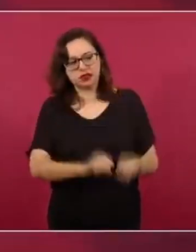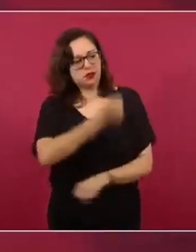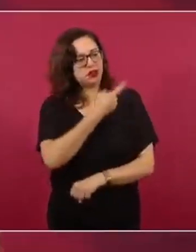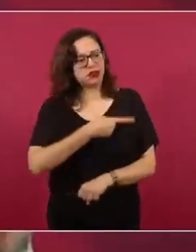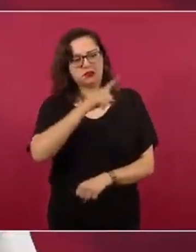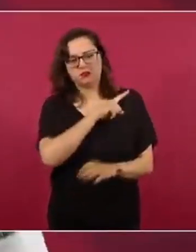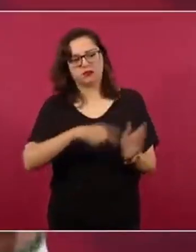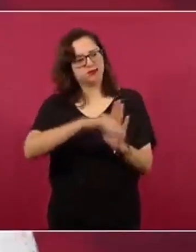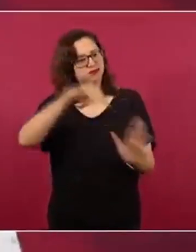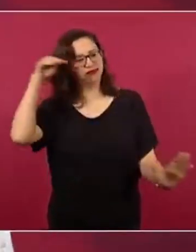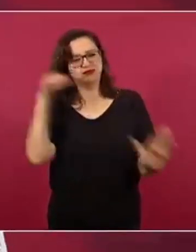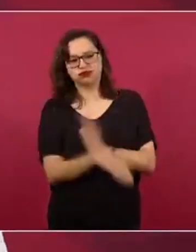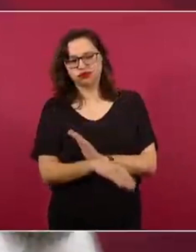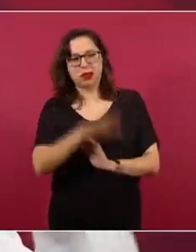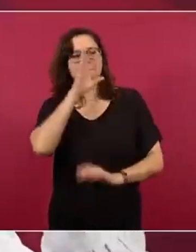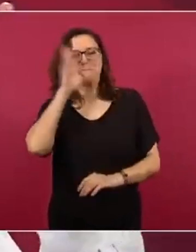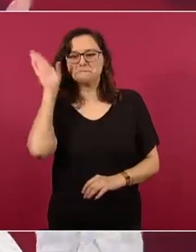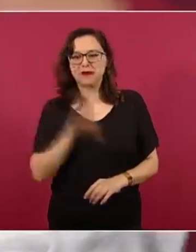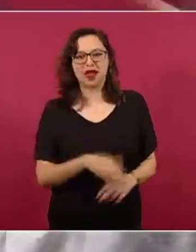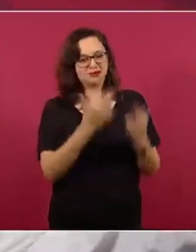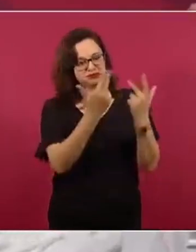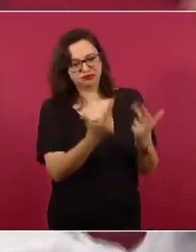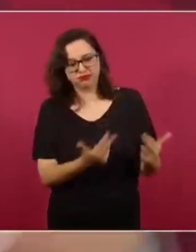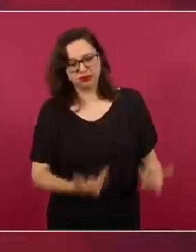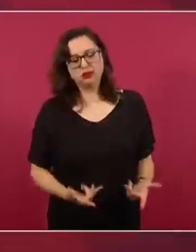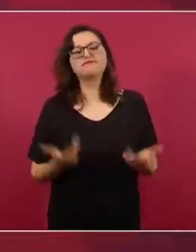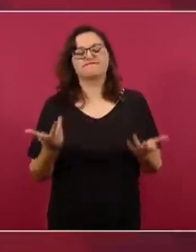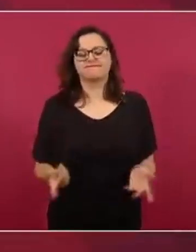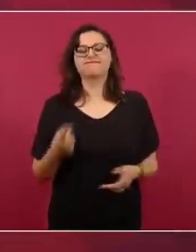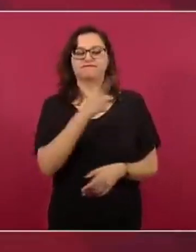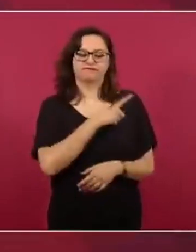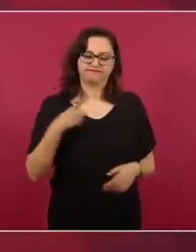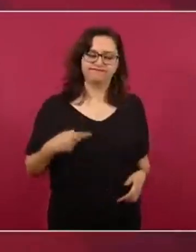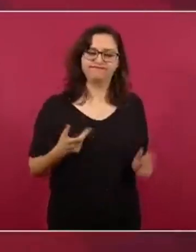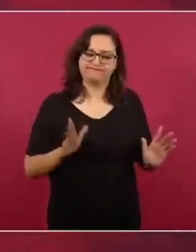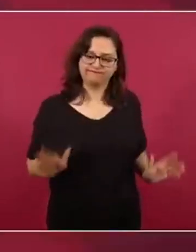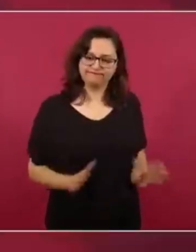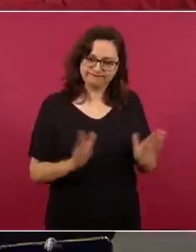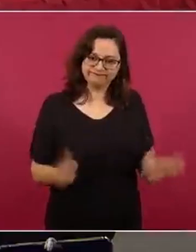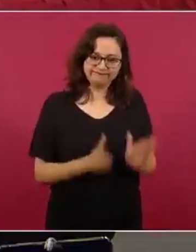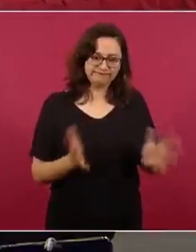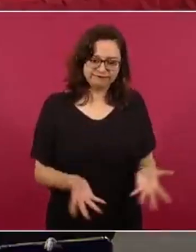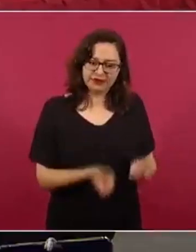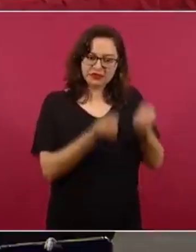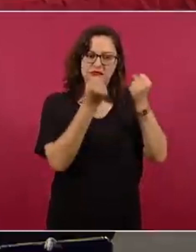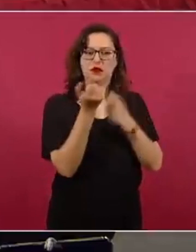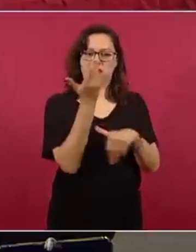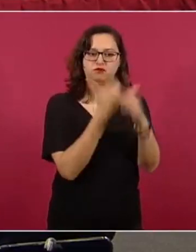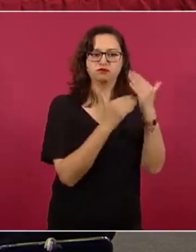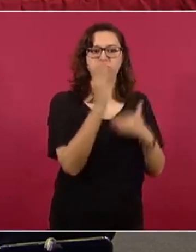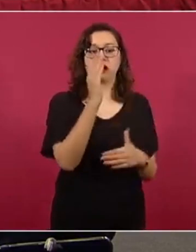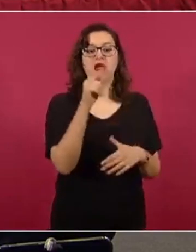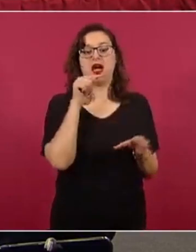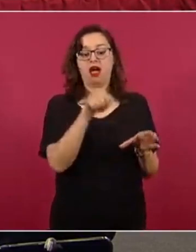de salud en lo que refiere particularmente a esa mitad de los mexicanos y las mexicanas que no tienen seguridad